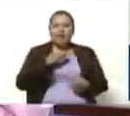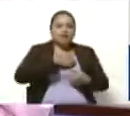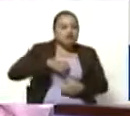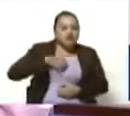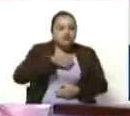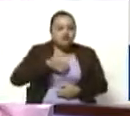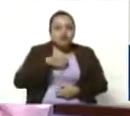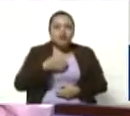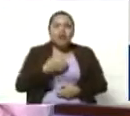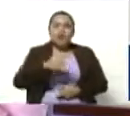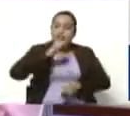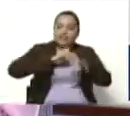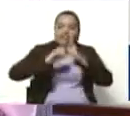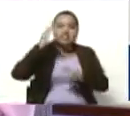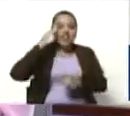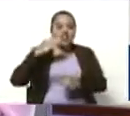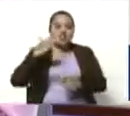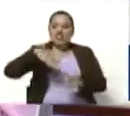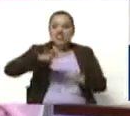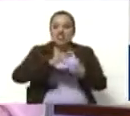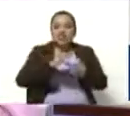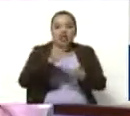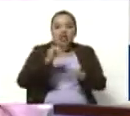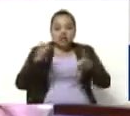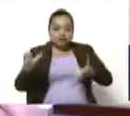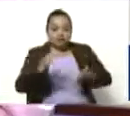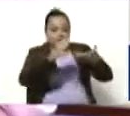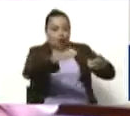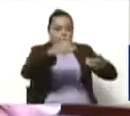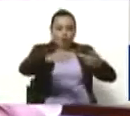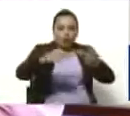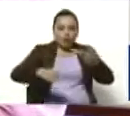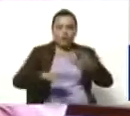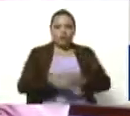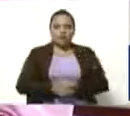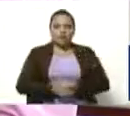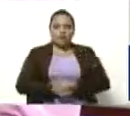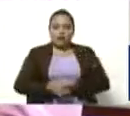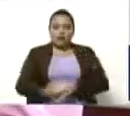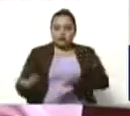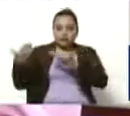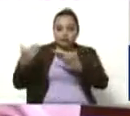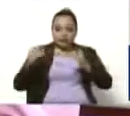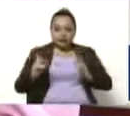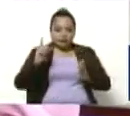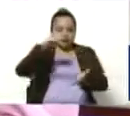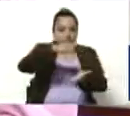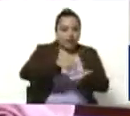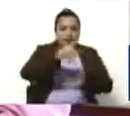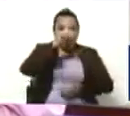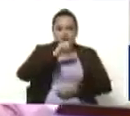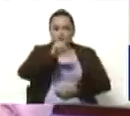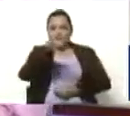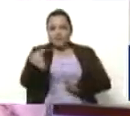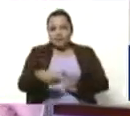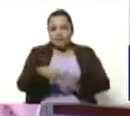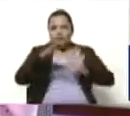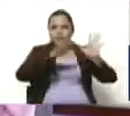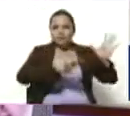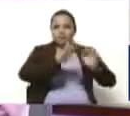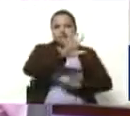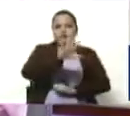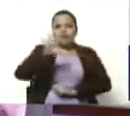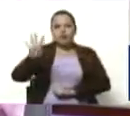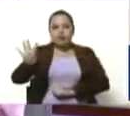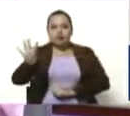mismo tiempo saber de dónde proceden estas piezas. Estas piezas llegaron en el año 1954 a Venezuela, donadas